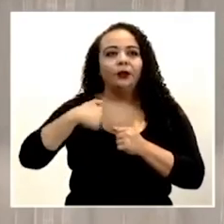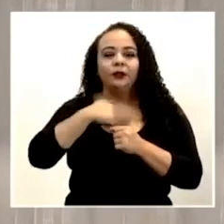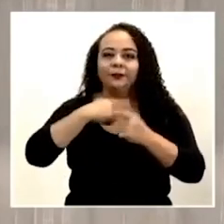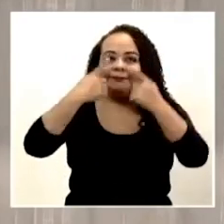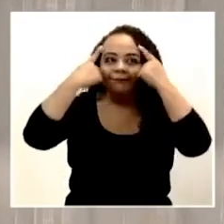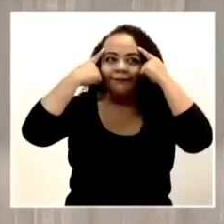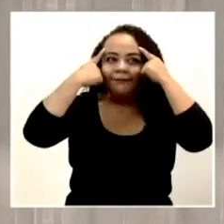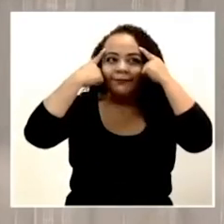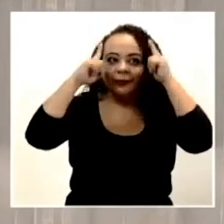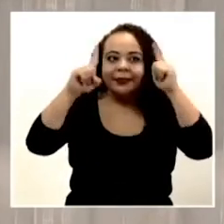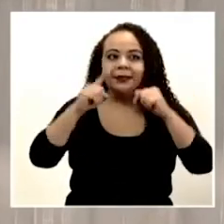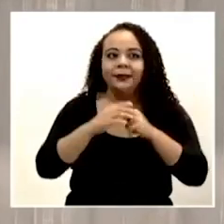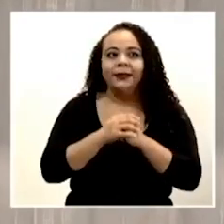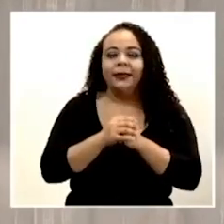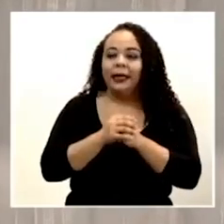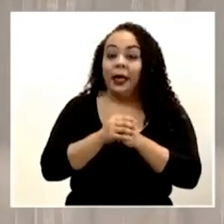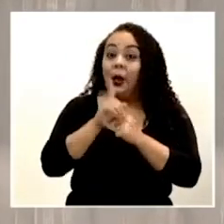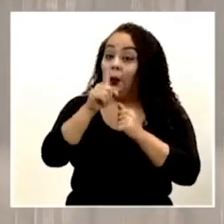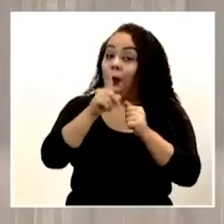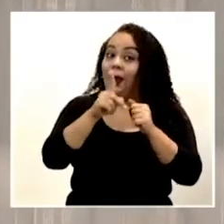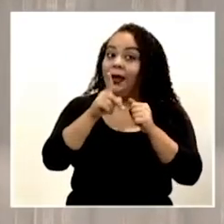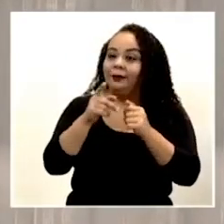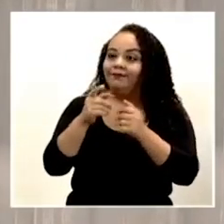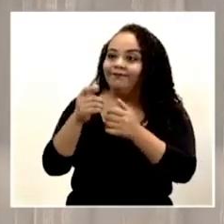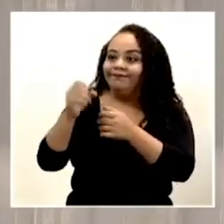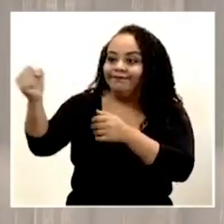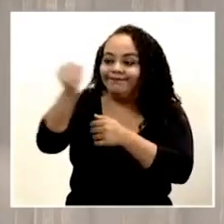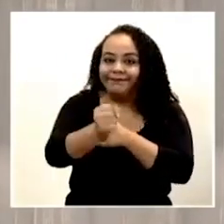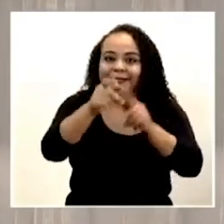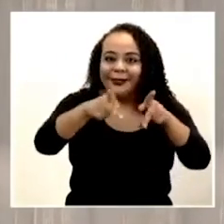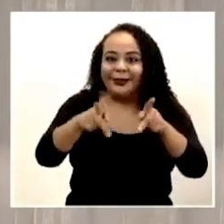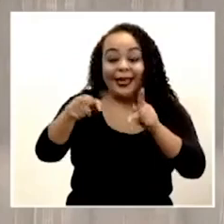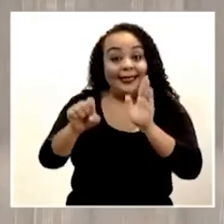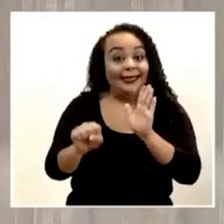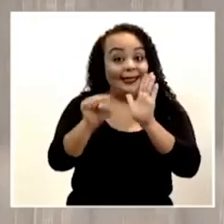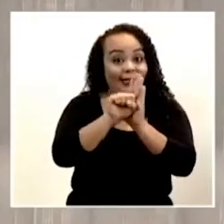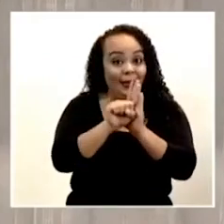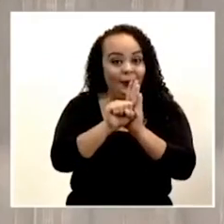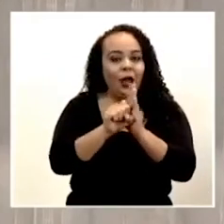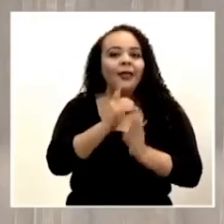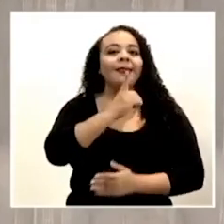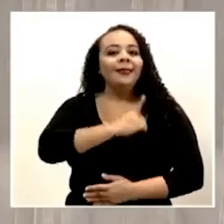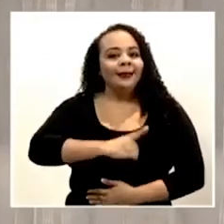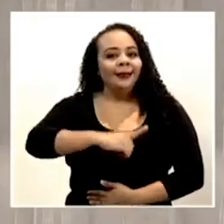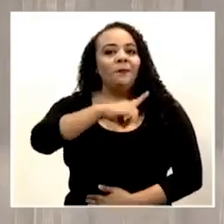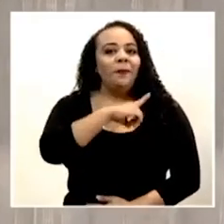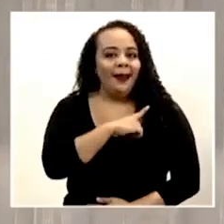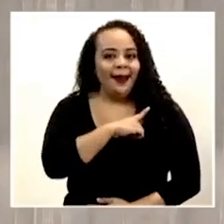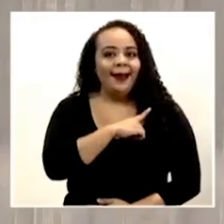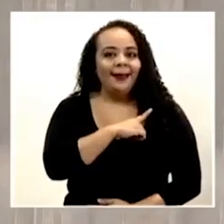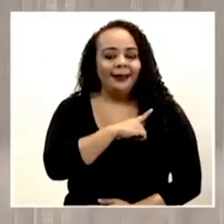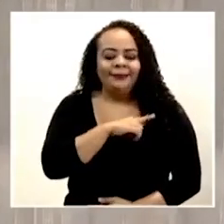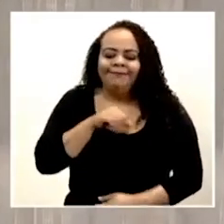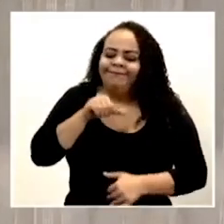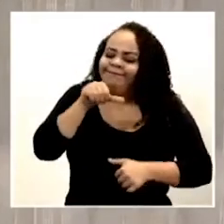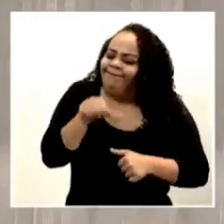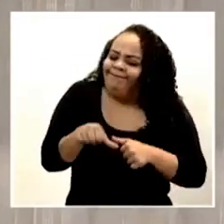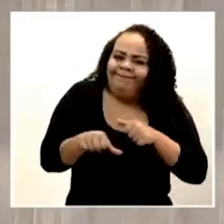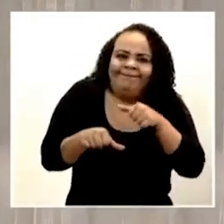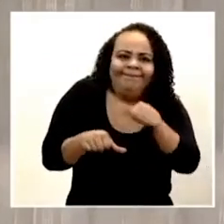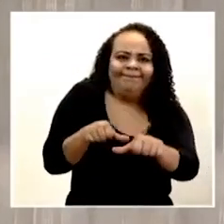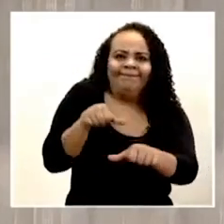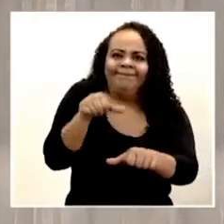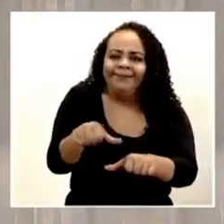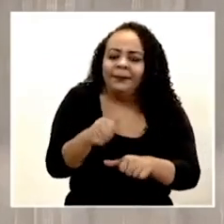persona que es el símbolo en este país de la disciplina, del esfuerzo, de la